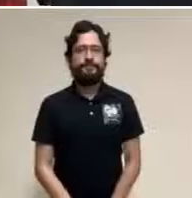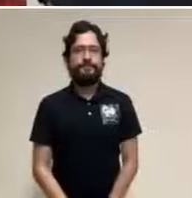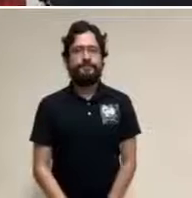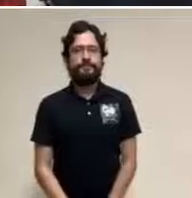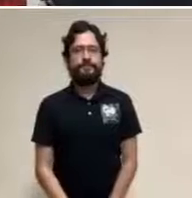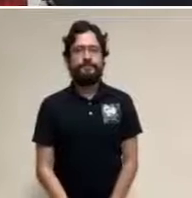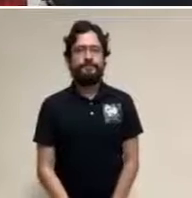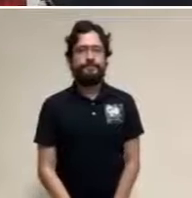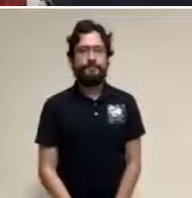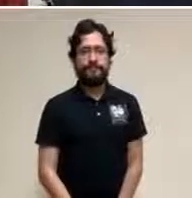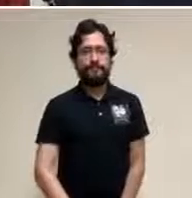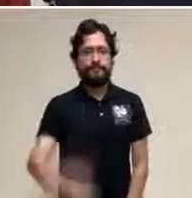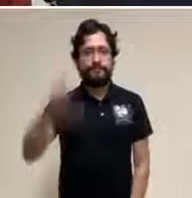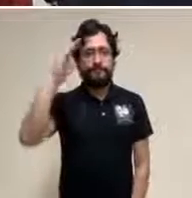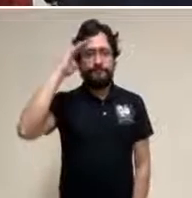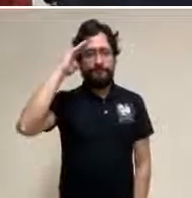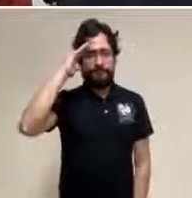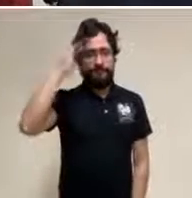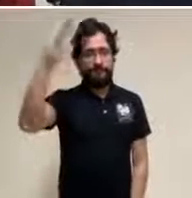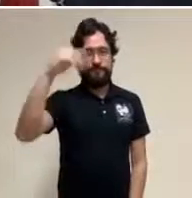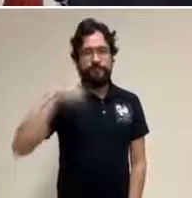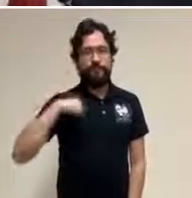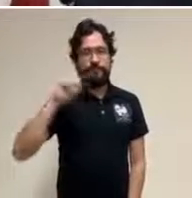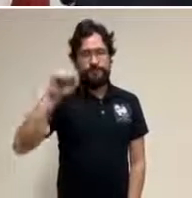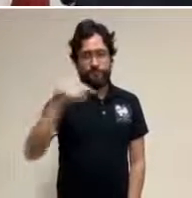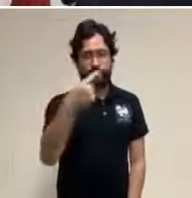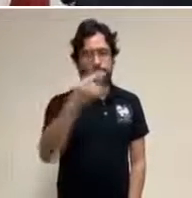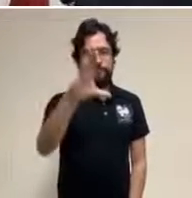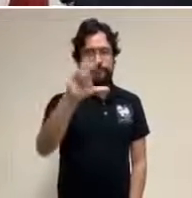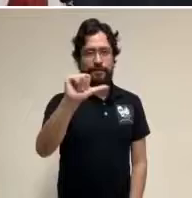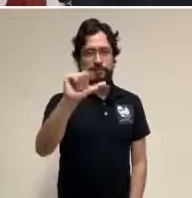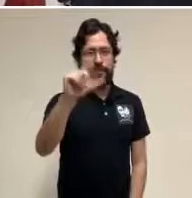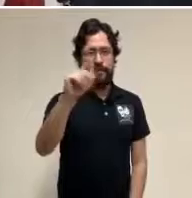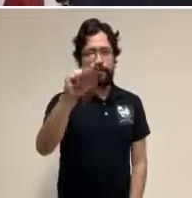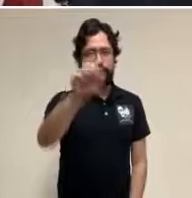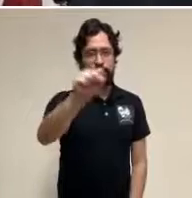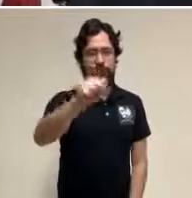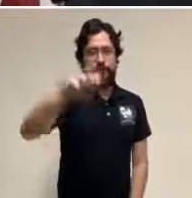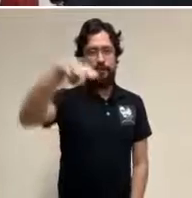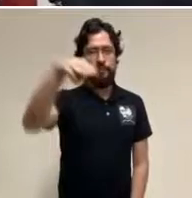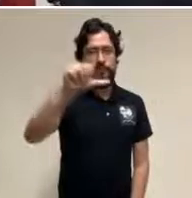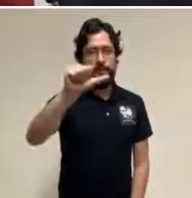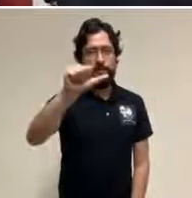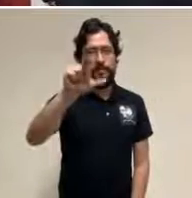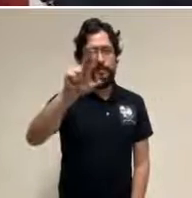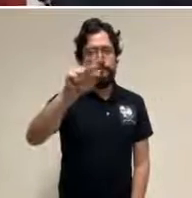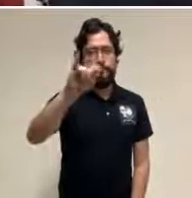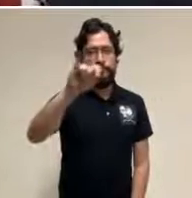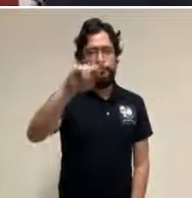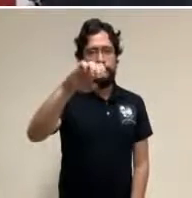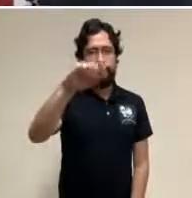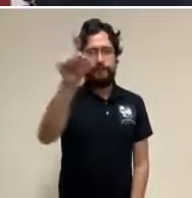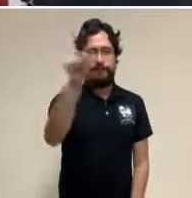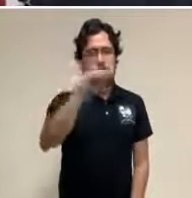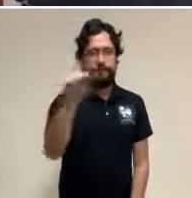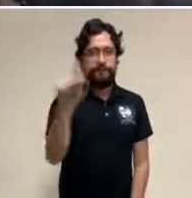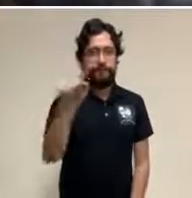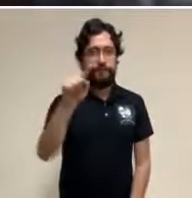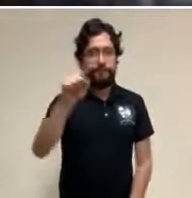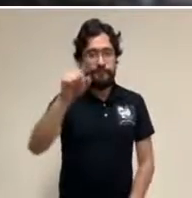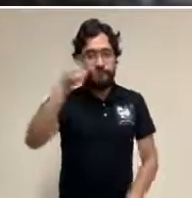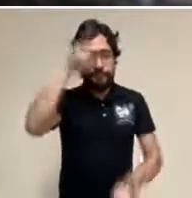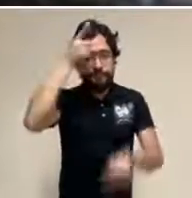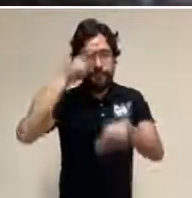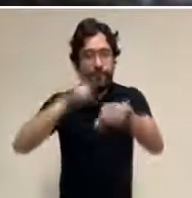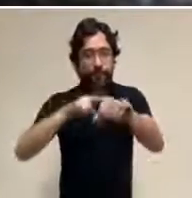Hola, soy Carlos Martínez, director general del Infonavit. Yo soy Germán Martínez, director general del IMSS y tenemos noticias para los